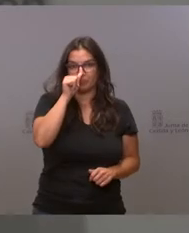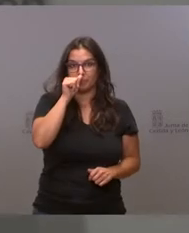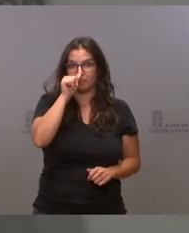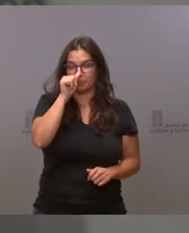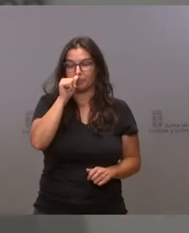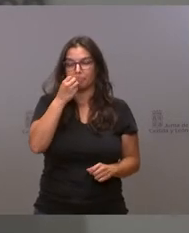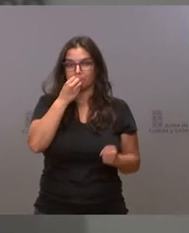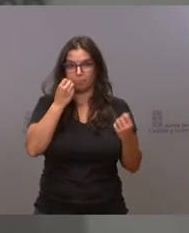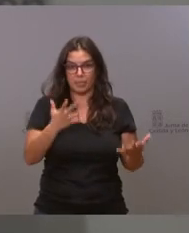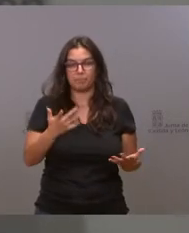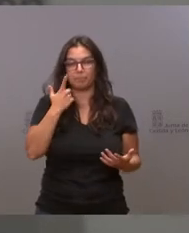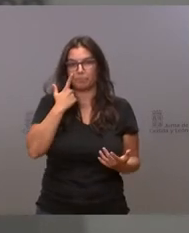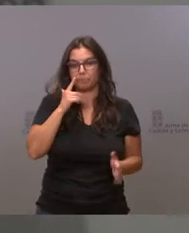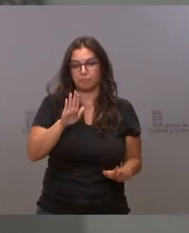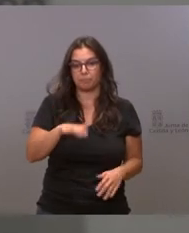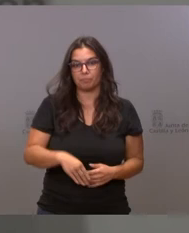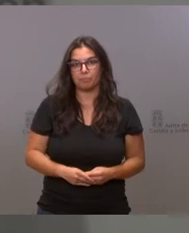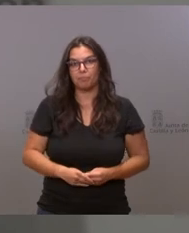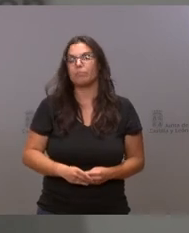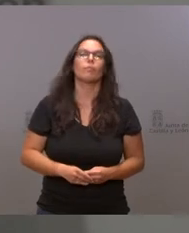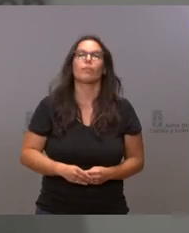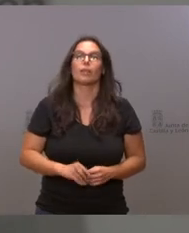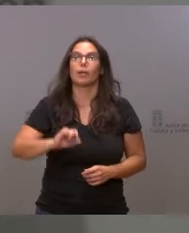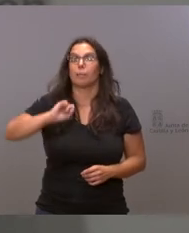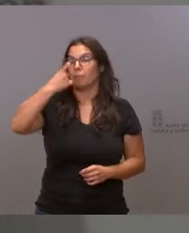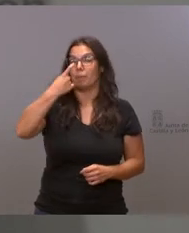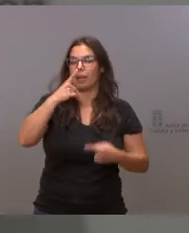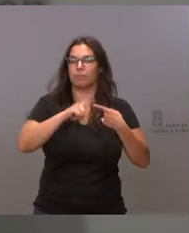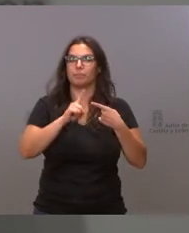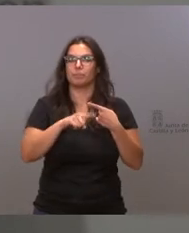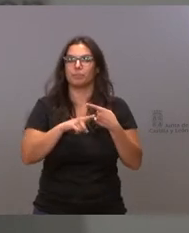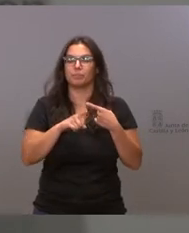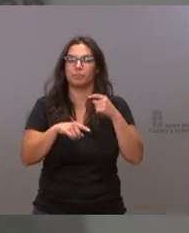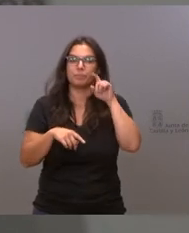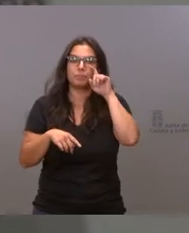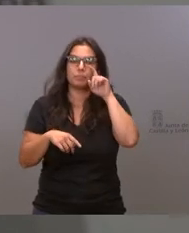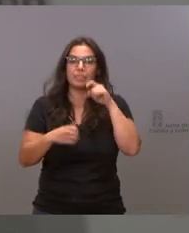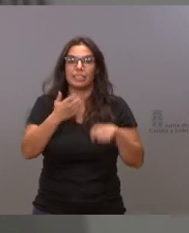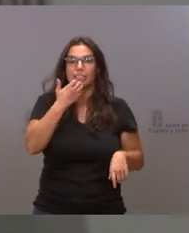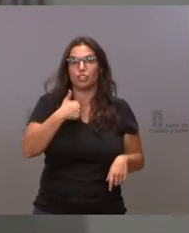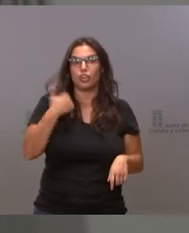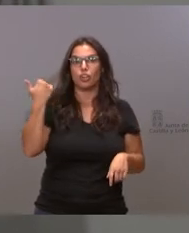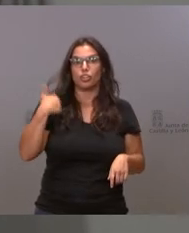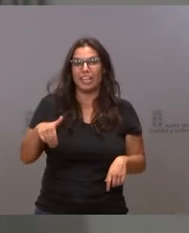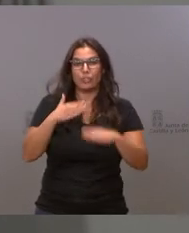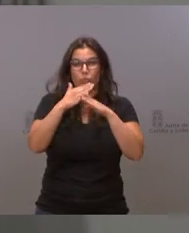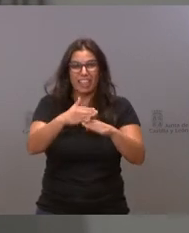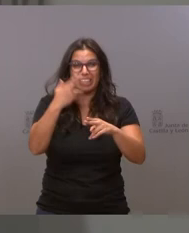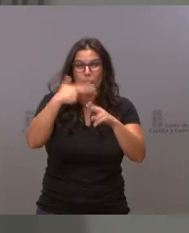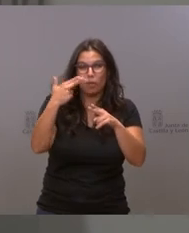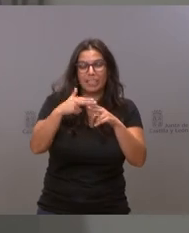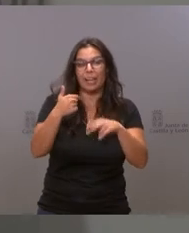Bien, bueno, sobre la primera pregunta, ¿no? Si he tenido suficiente, he tenido más que suficiente,